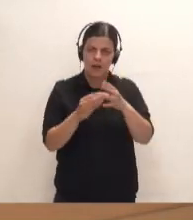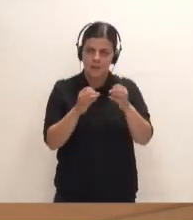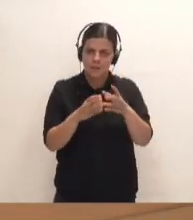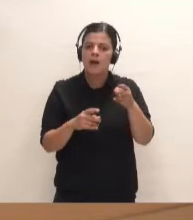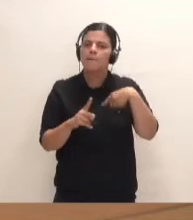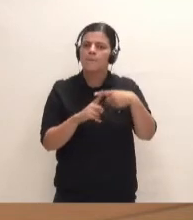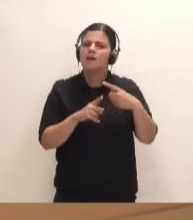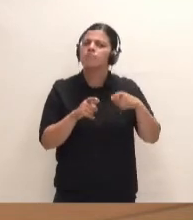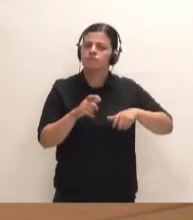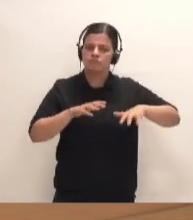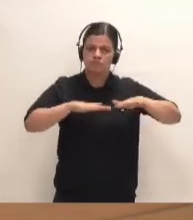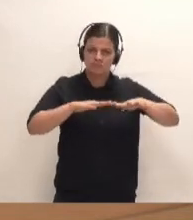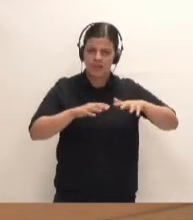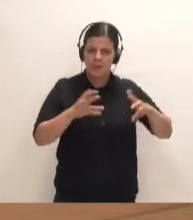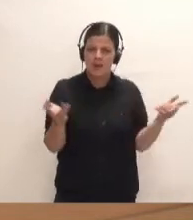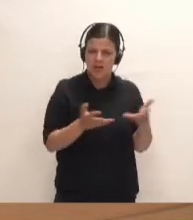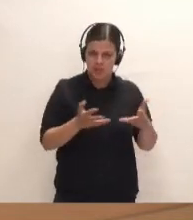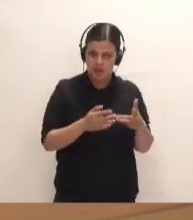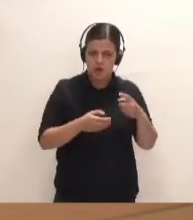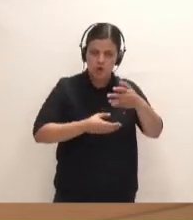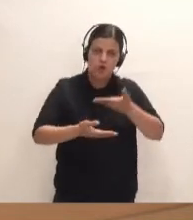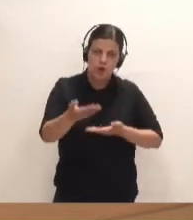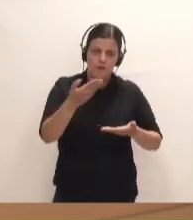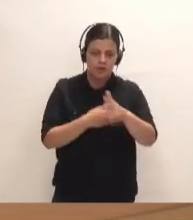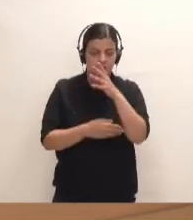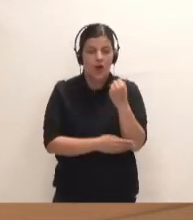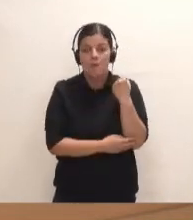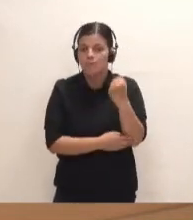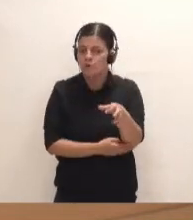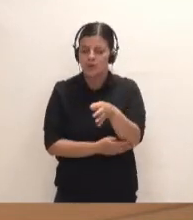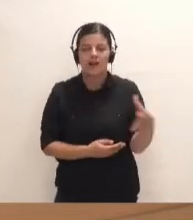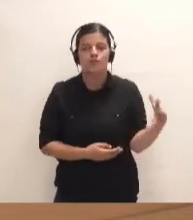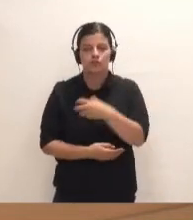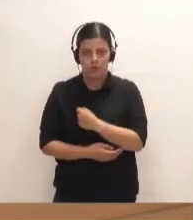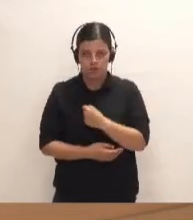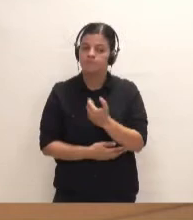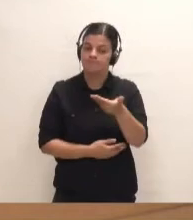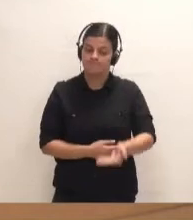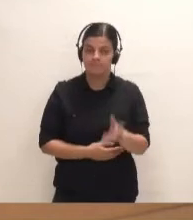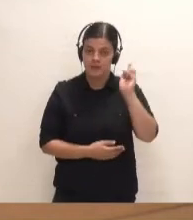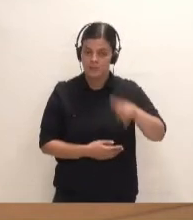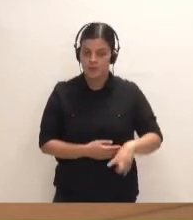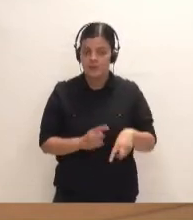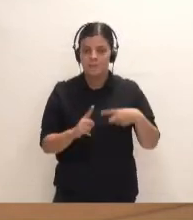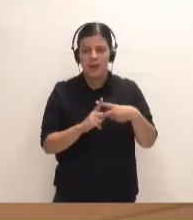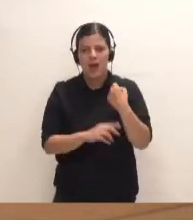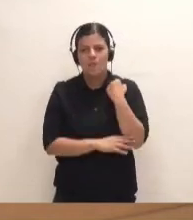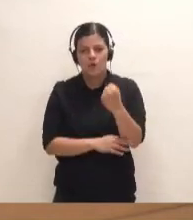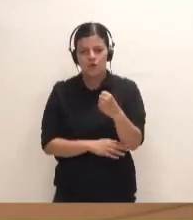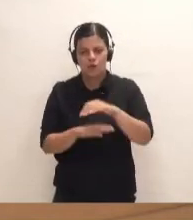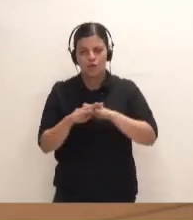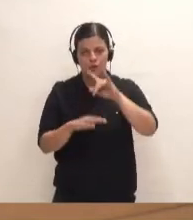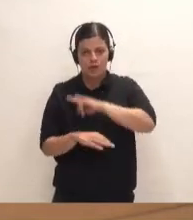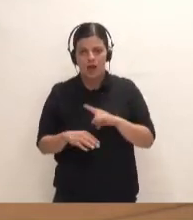emergencia, que están ahora mismo colaborando con el apoyo de todas las islas, que realmente ha sido importante. Y también, bueno, todo el apoyo del Gobierno de Canarias